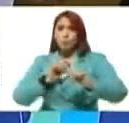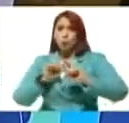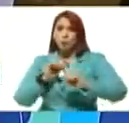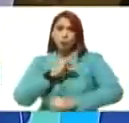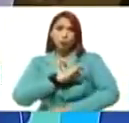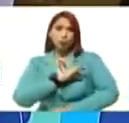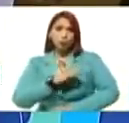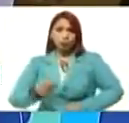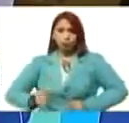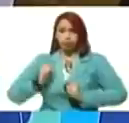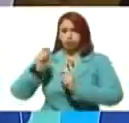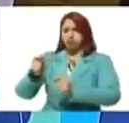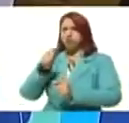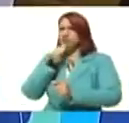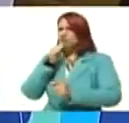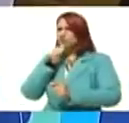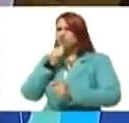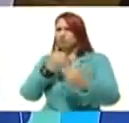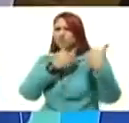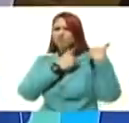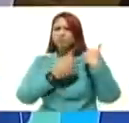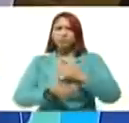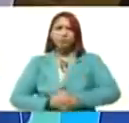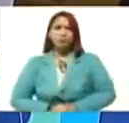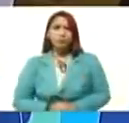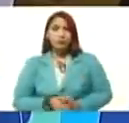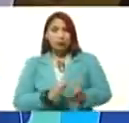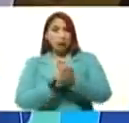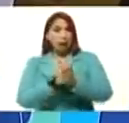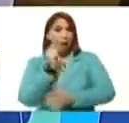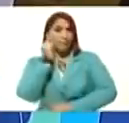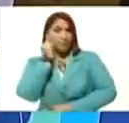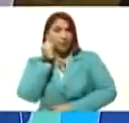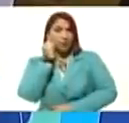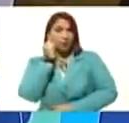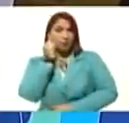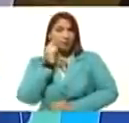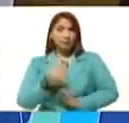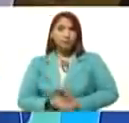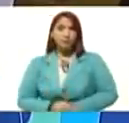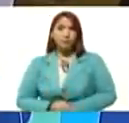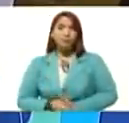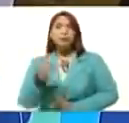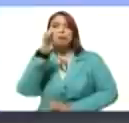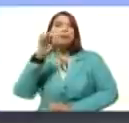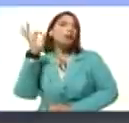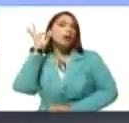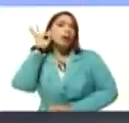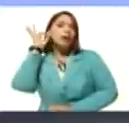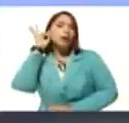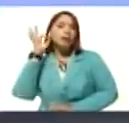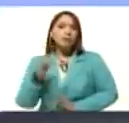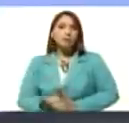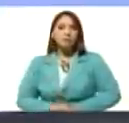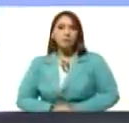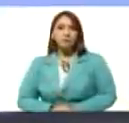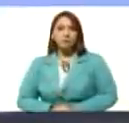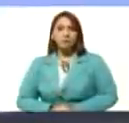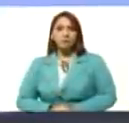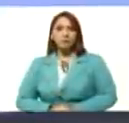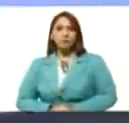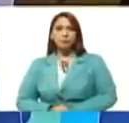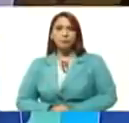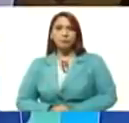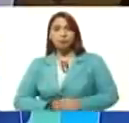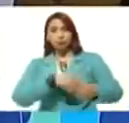Y le hemos entregado la batuta de los movimientos sociales a la compañera Erika Farías Peña y